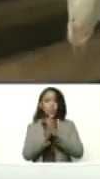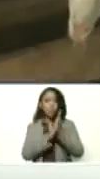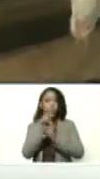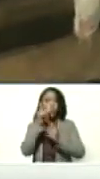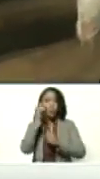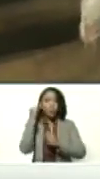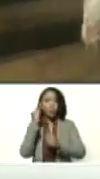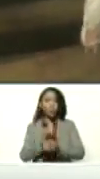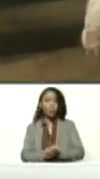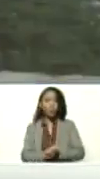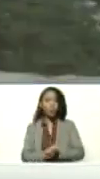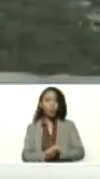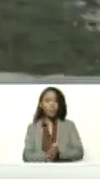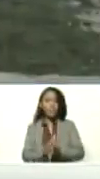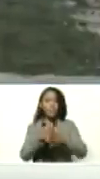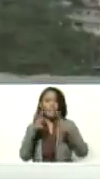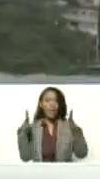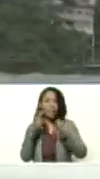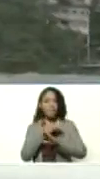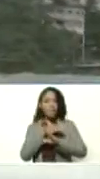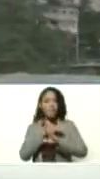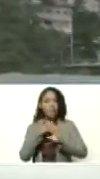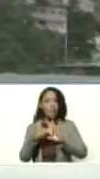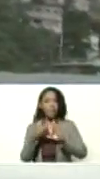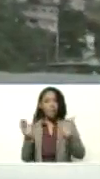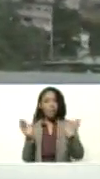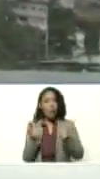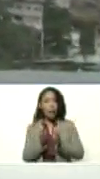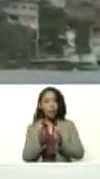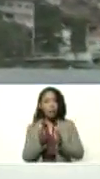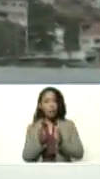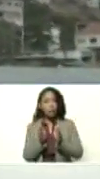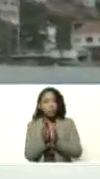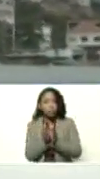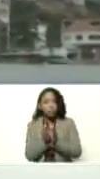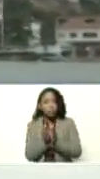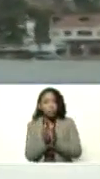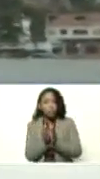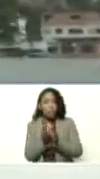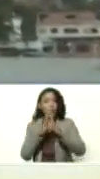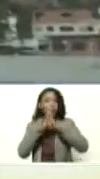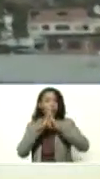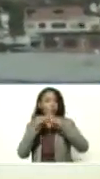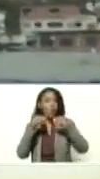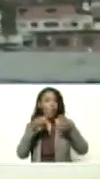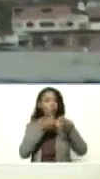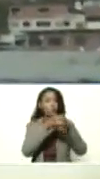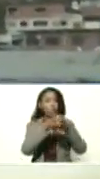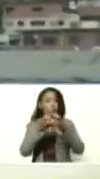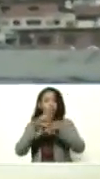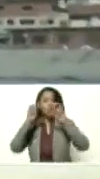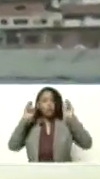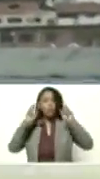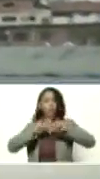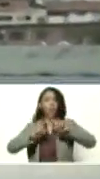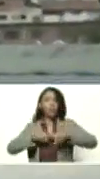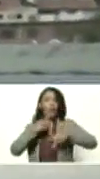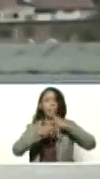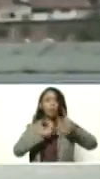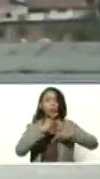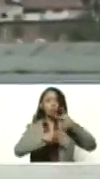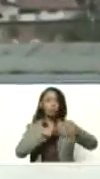emprendedoras, grandes, medianos, pequeños, pequeñitos, y de todos los sectores, en este caso en la producción